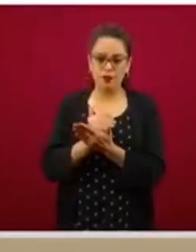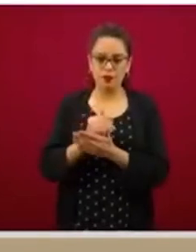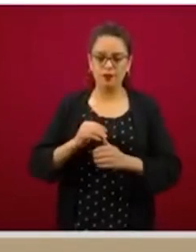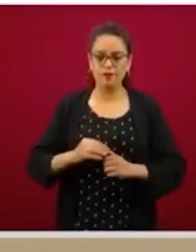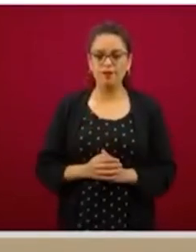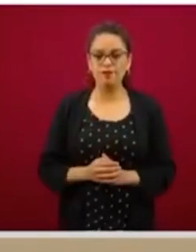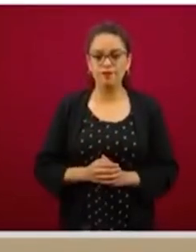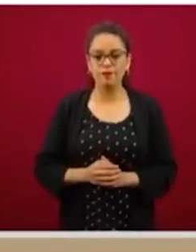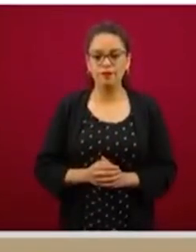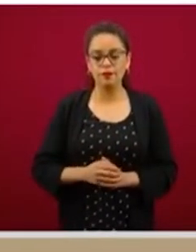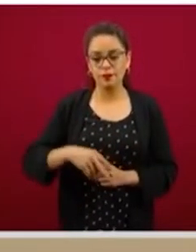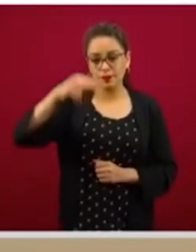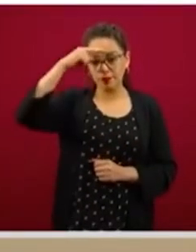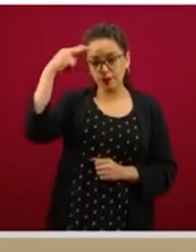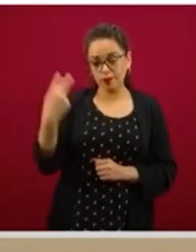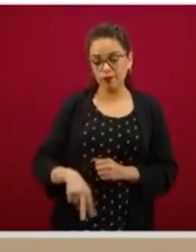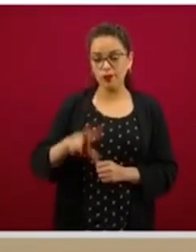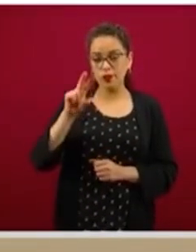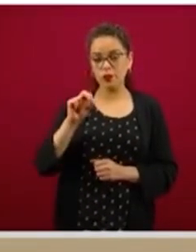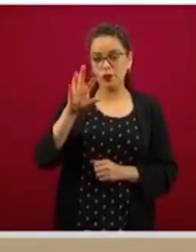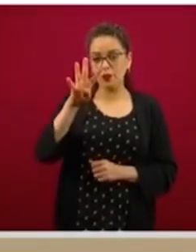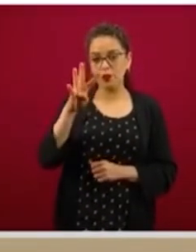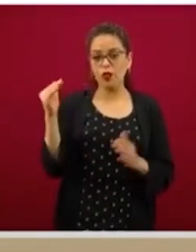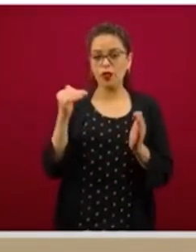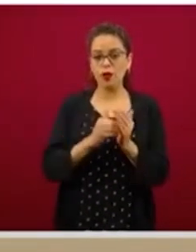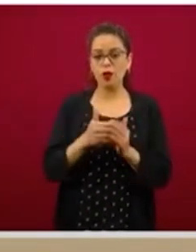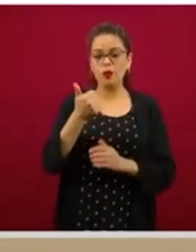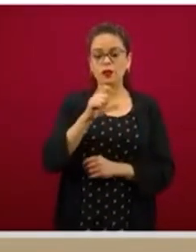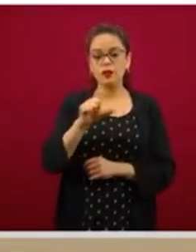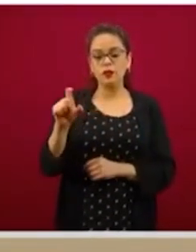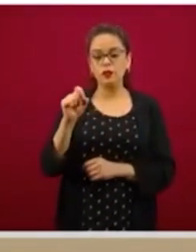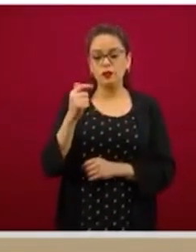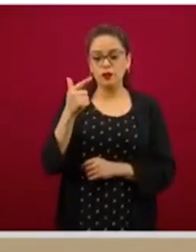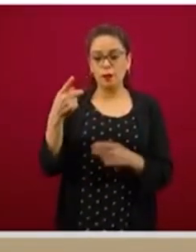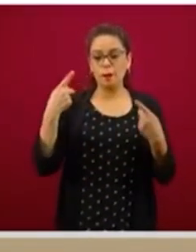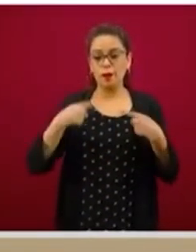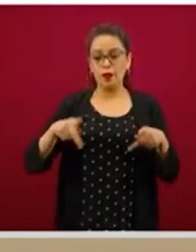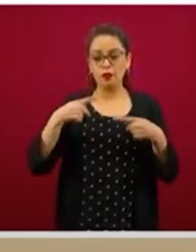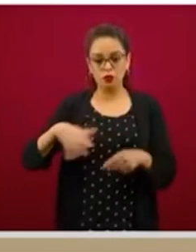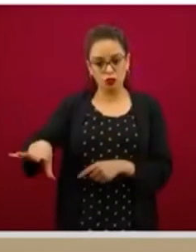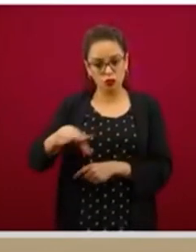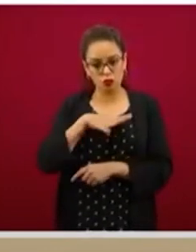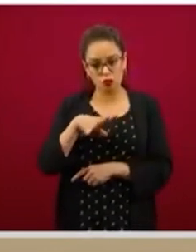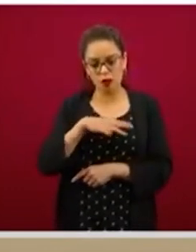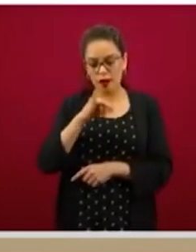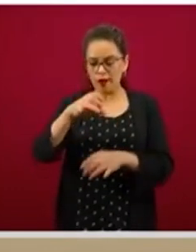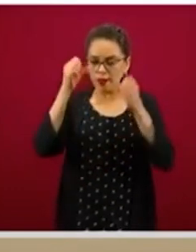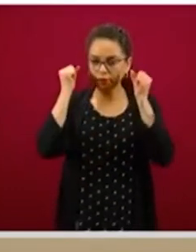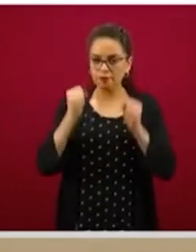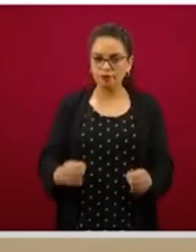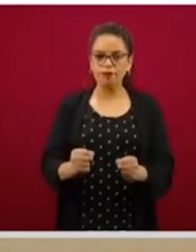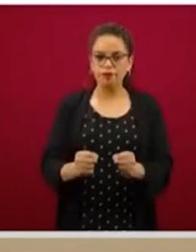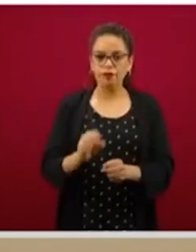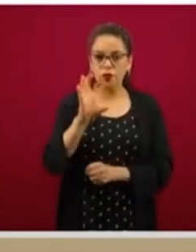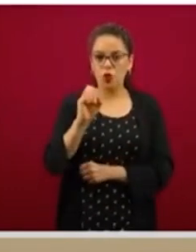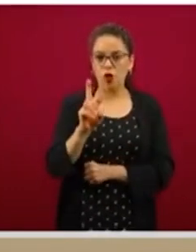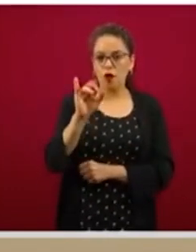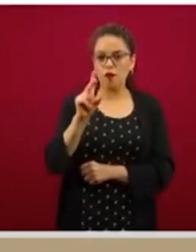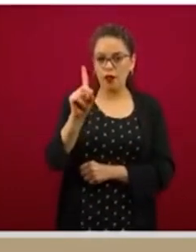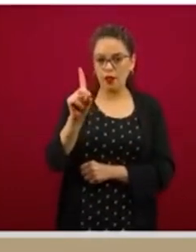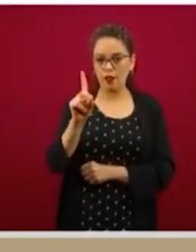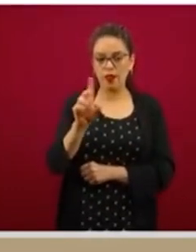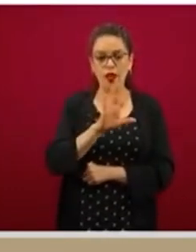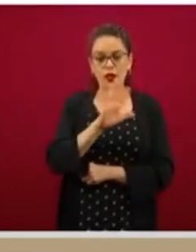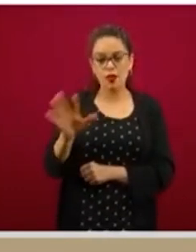En México, 84 mil 624 personas han tenido COVID y este ha sido notificado y confirmado por laboratorio